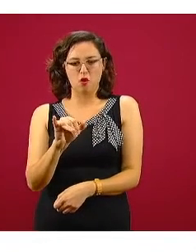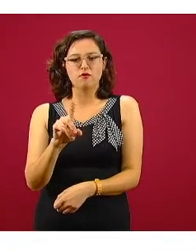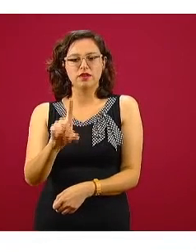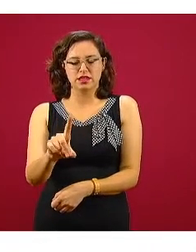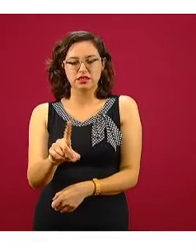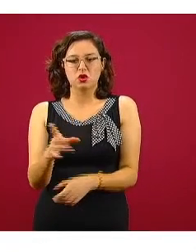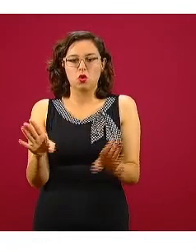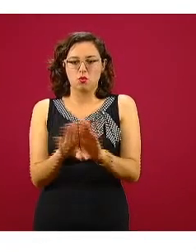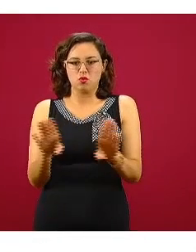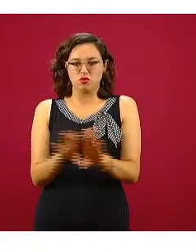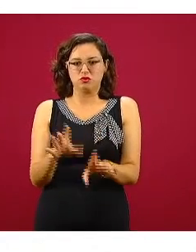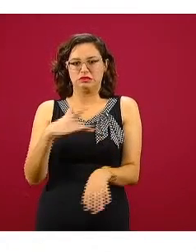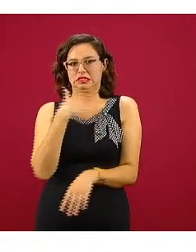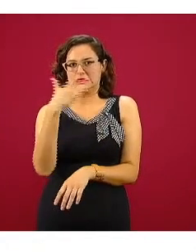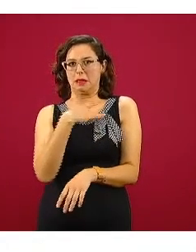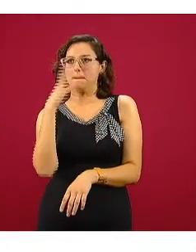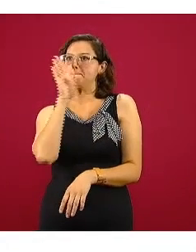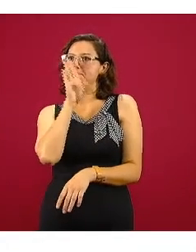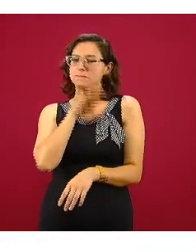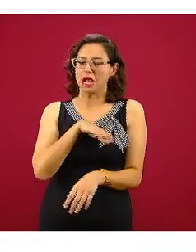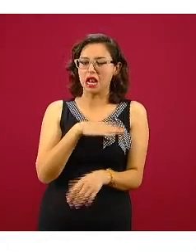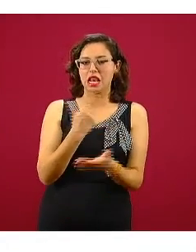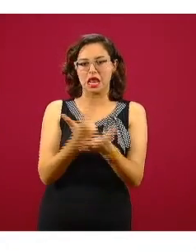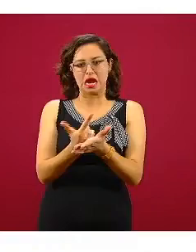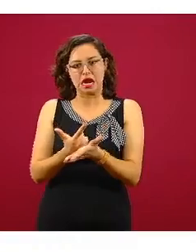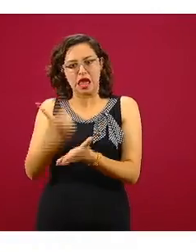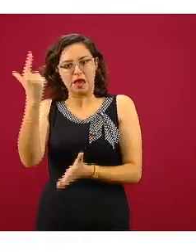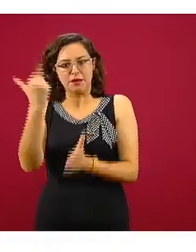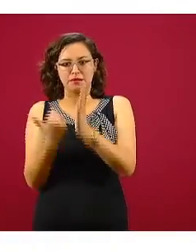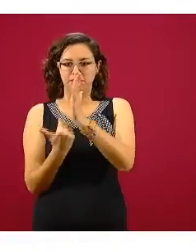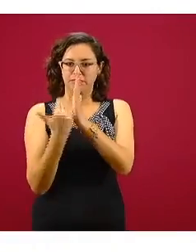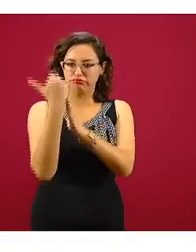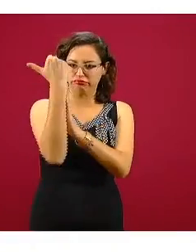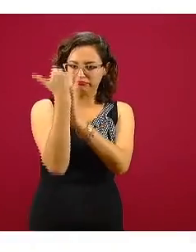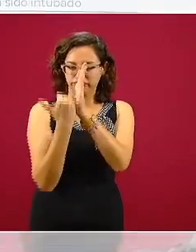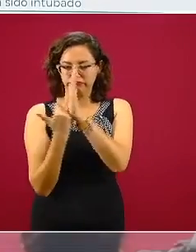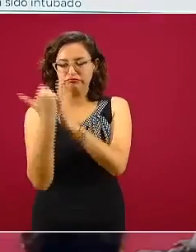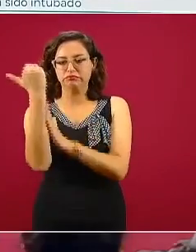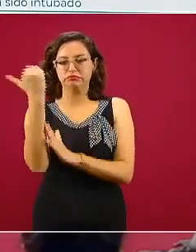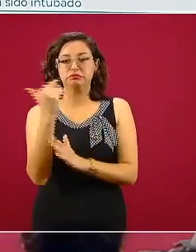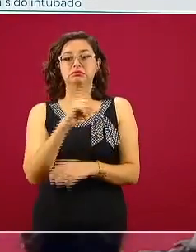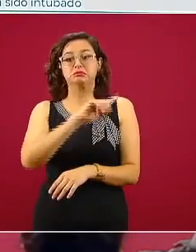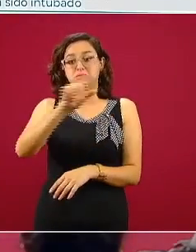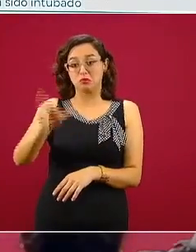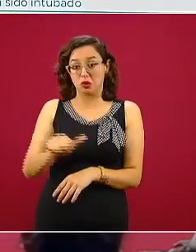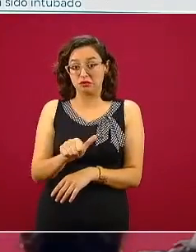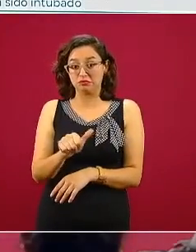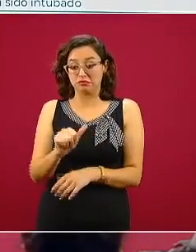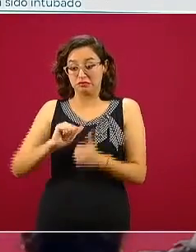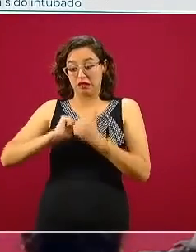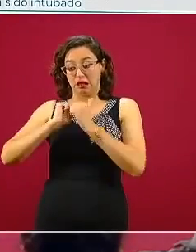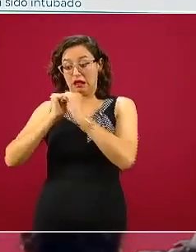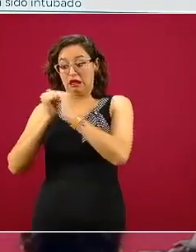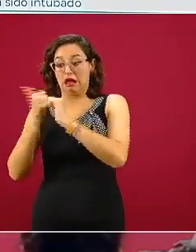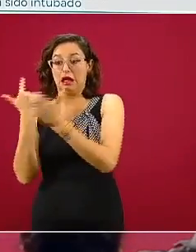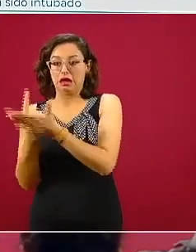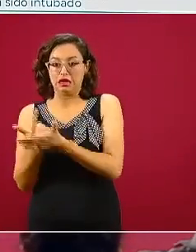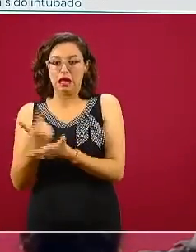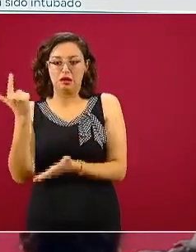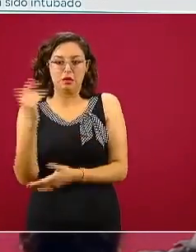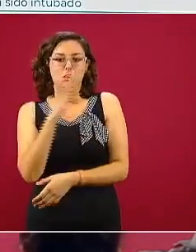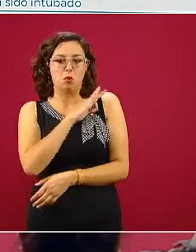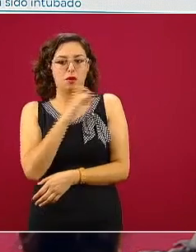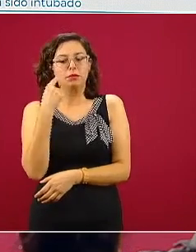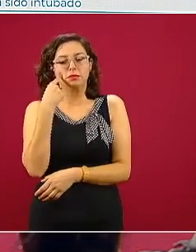la intensidad de los síntomas y cuánto estos síntomas pueden condicionar un desenlace fatal, que es exactamente lo que se ve en esta